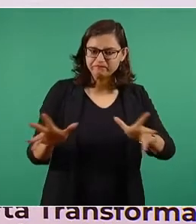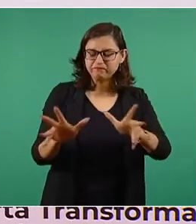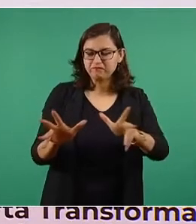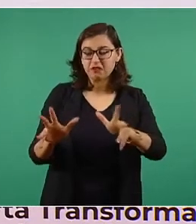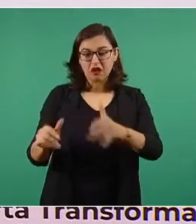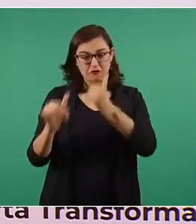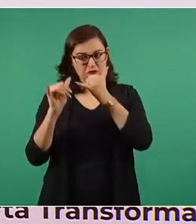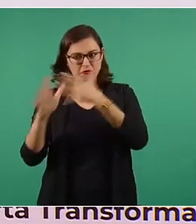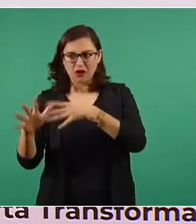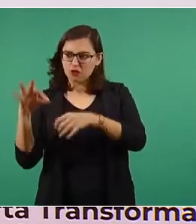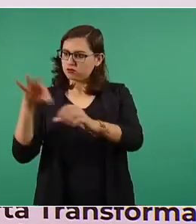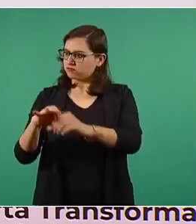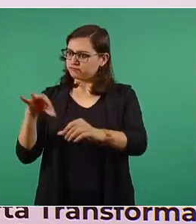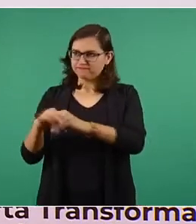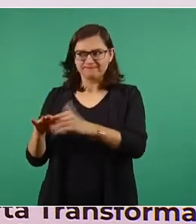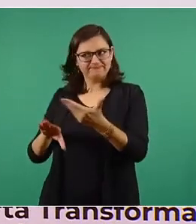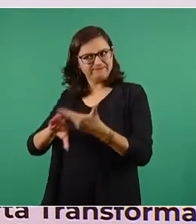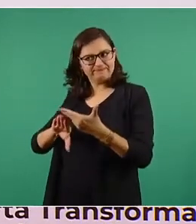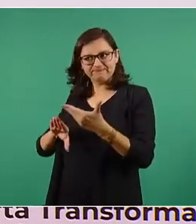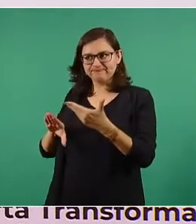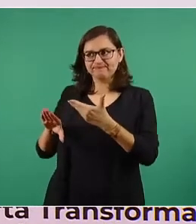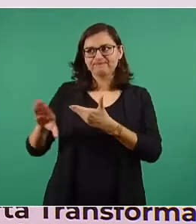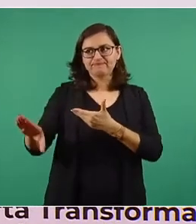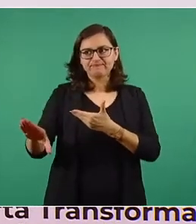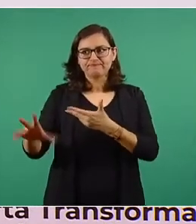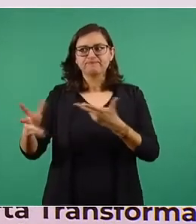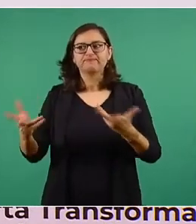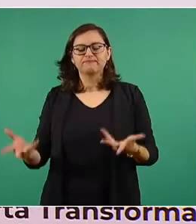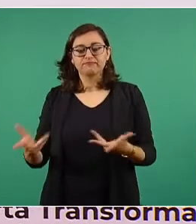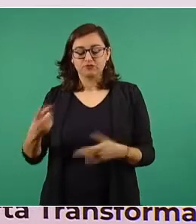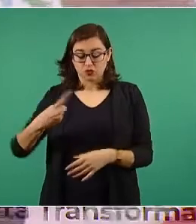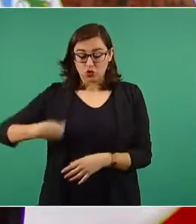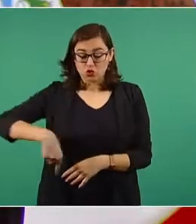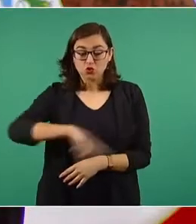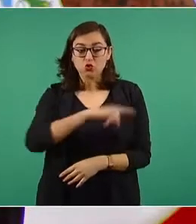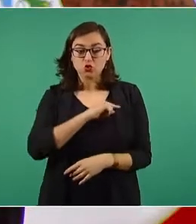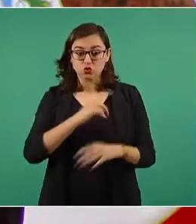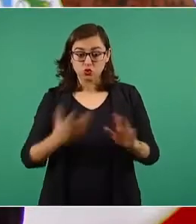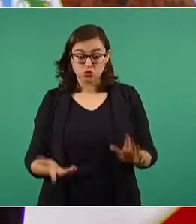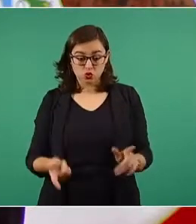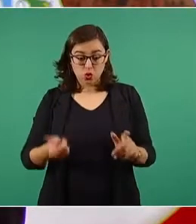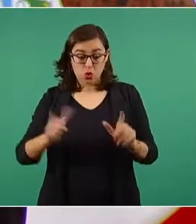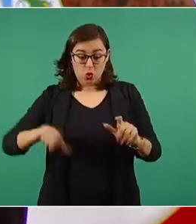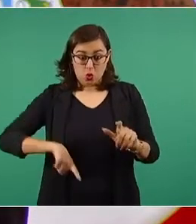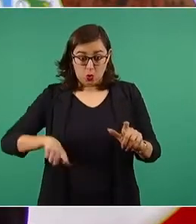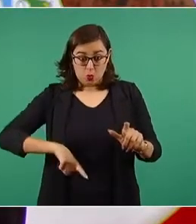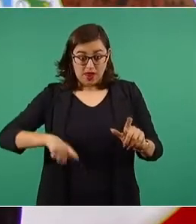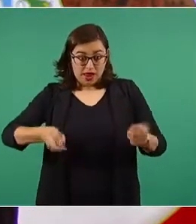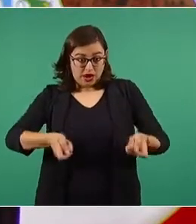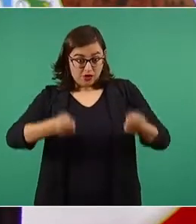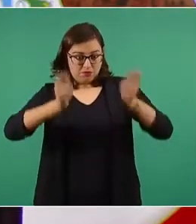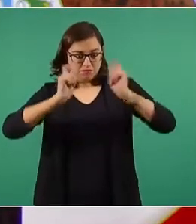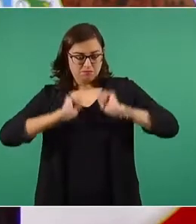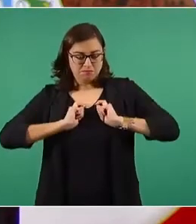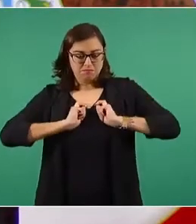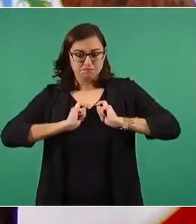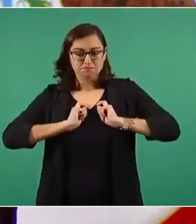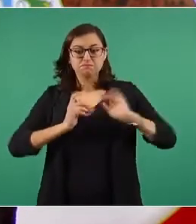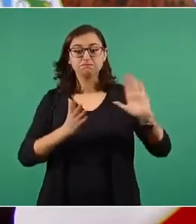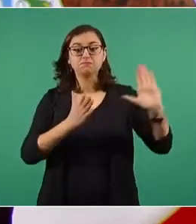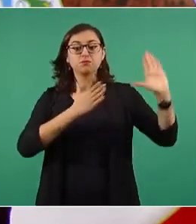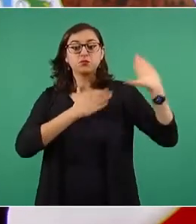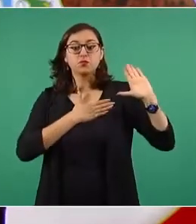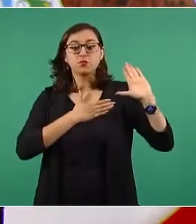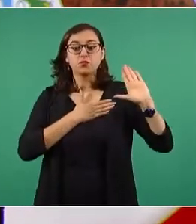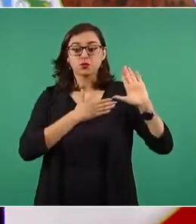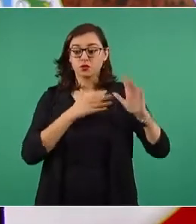Ya estando en el gobierno, nos comprometimos a que el presupuesto no